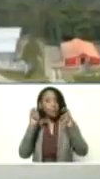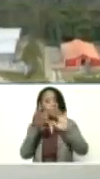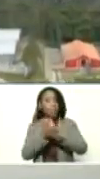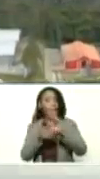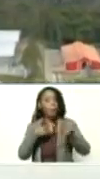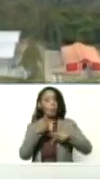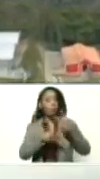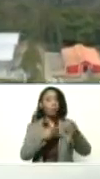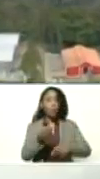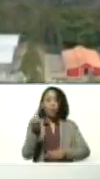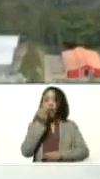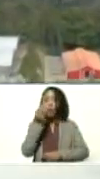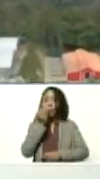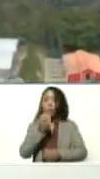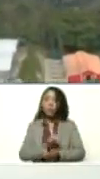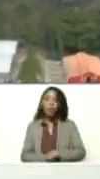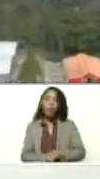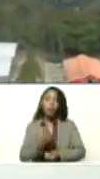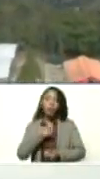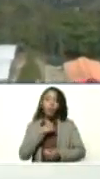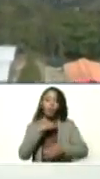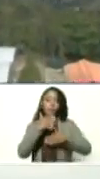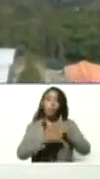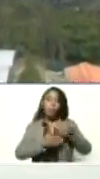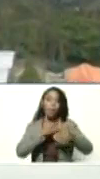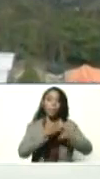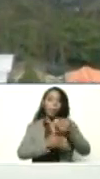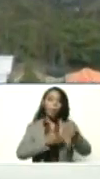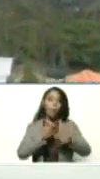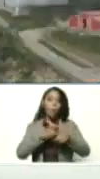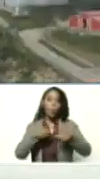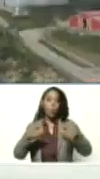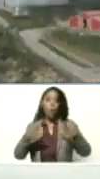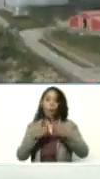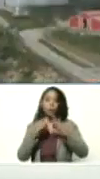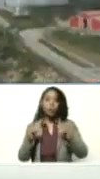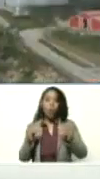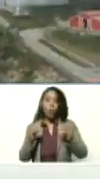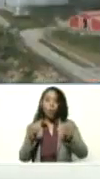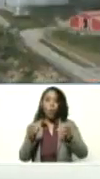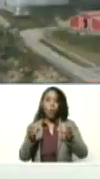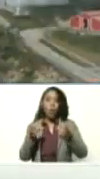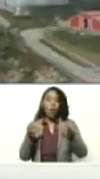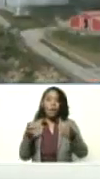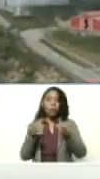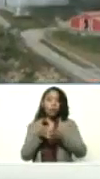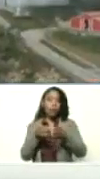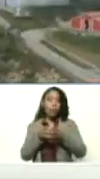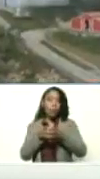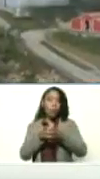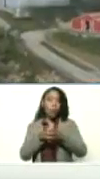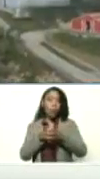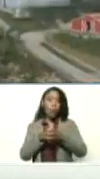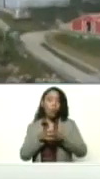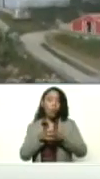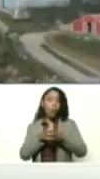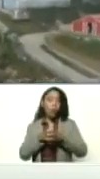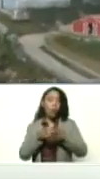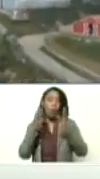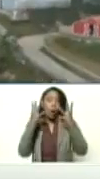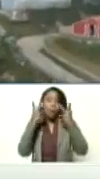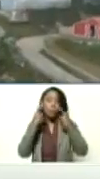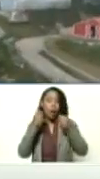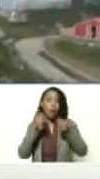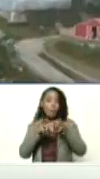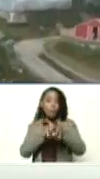producción de alimentos hemos crecido en todo el rebaño la cantidad de cabezas de cabras